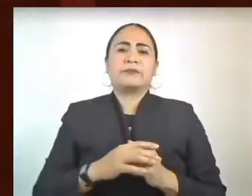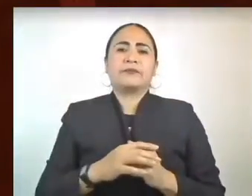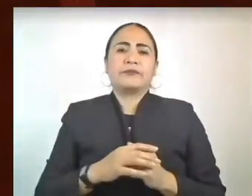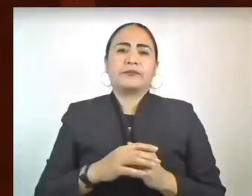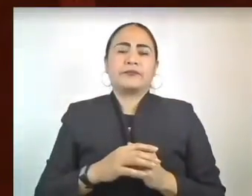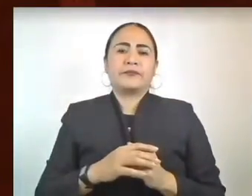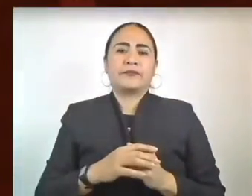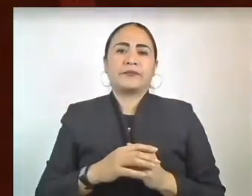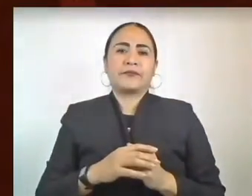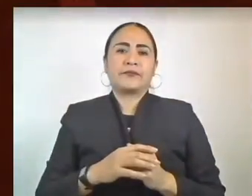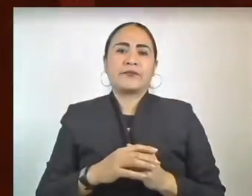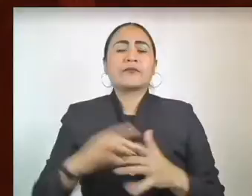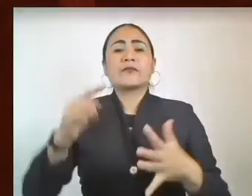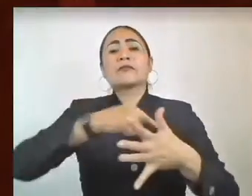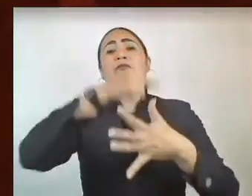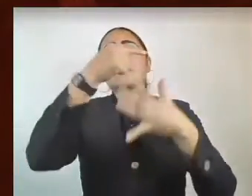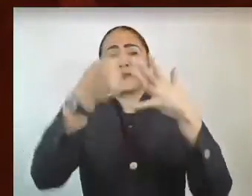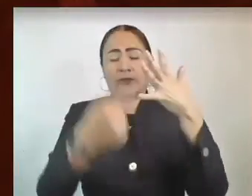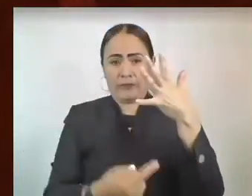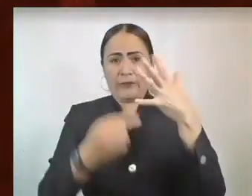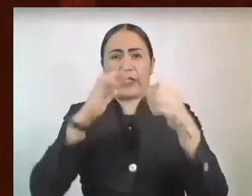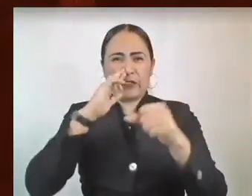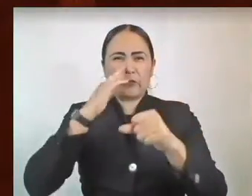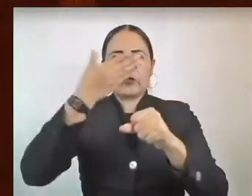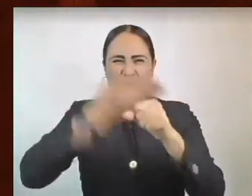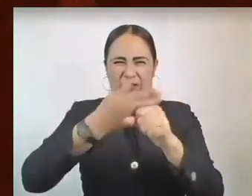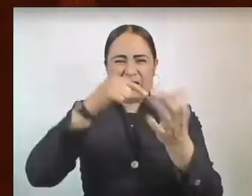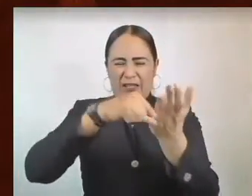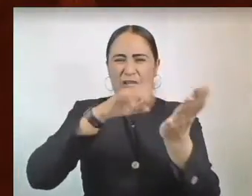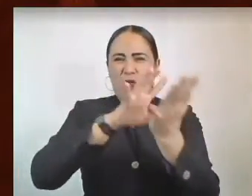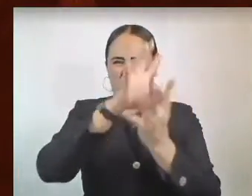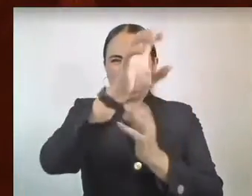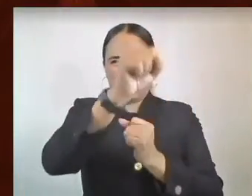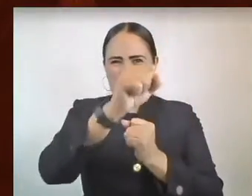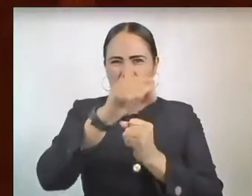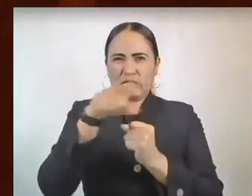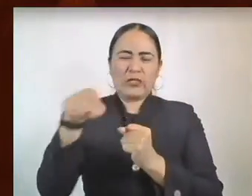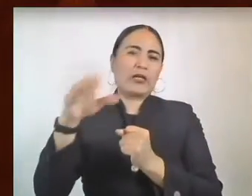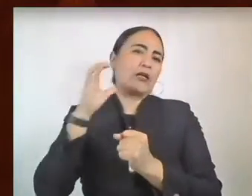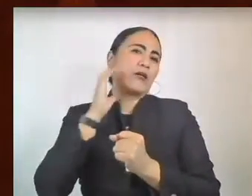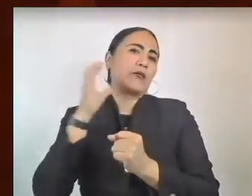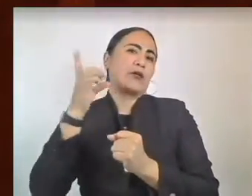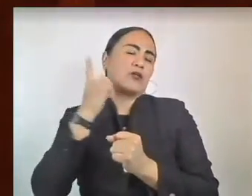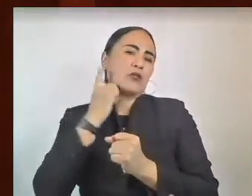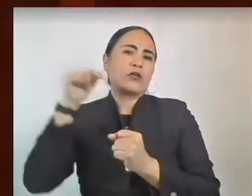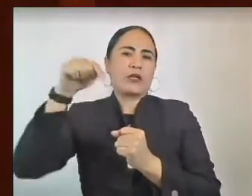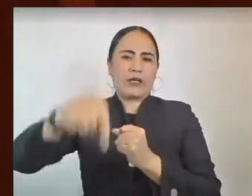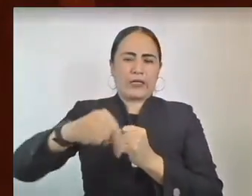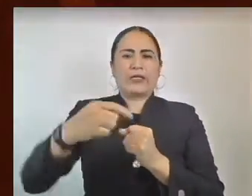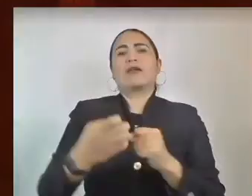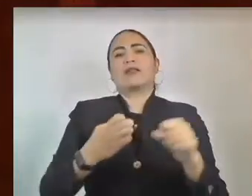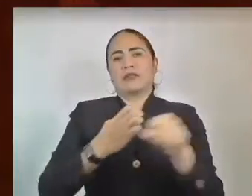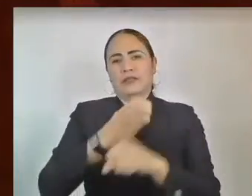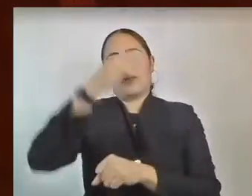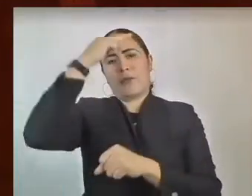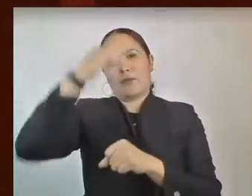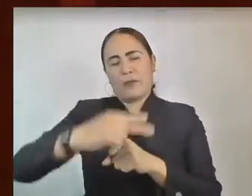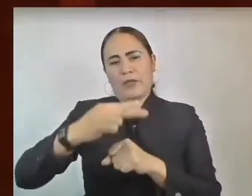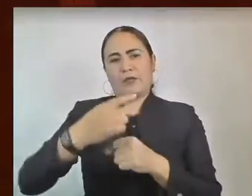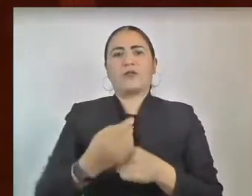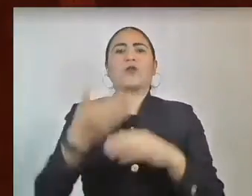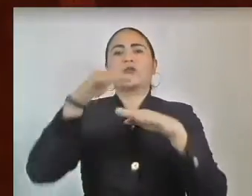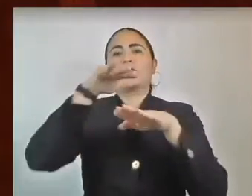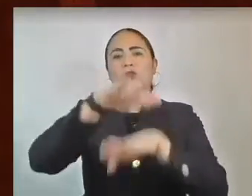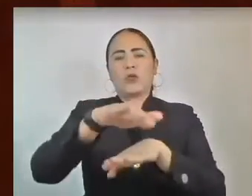el cumplimiento de las atribuciones constitucionales que tiene el Poder Legislativo del Estado de México en materia de